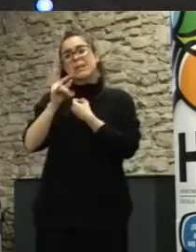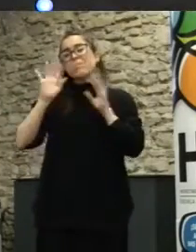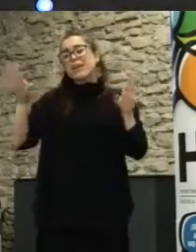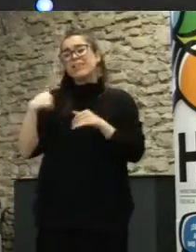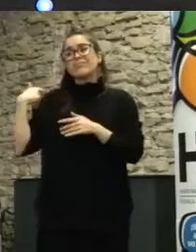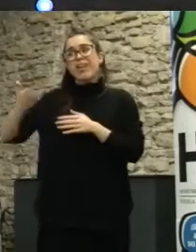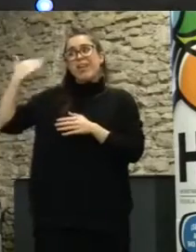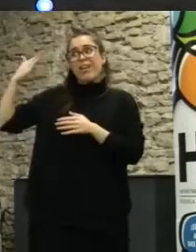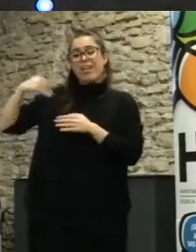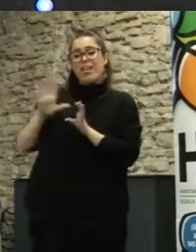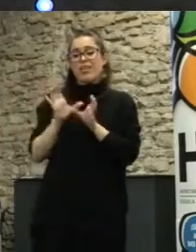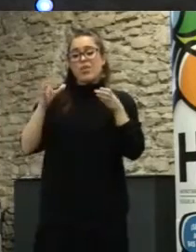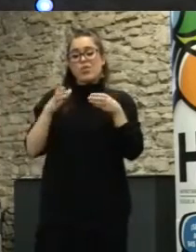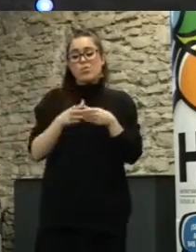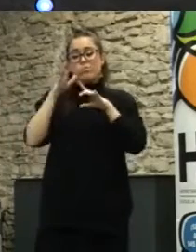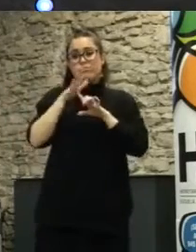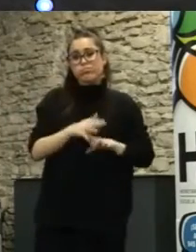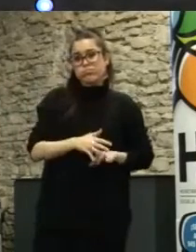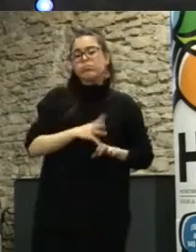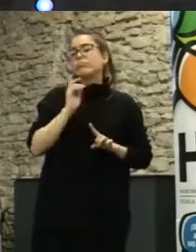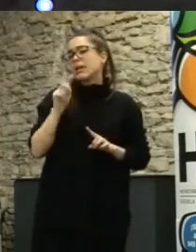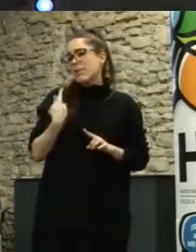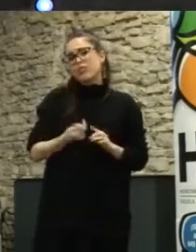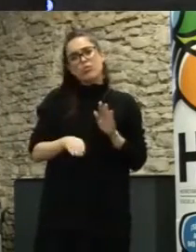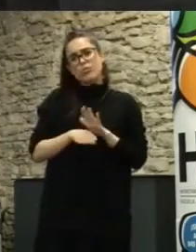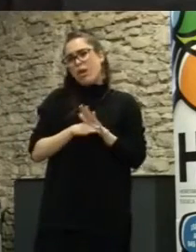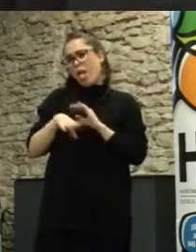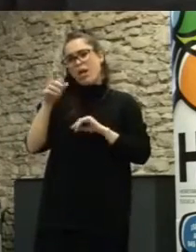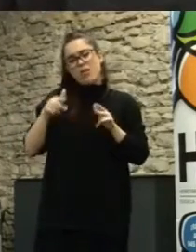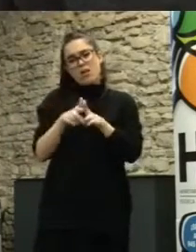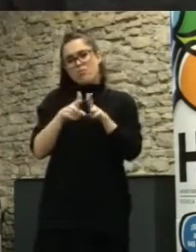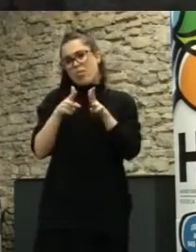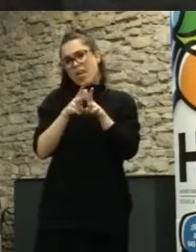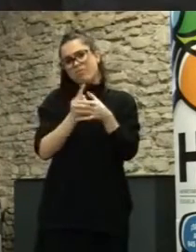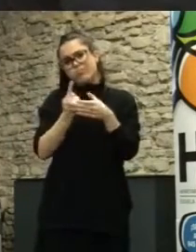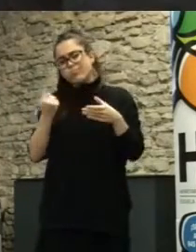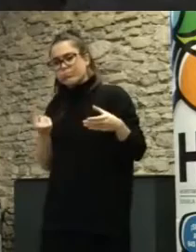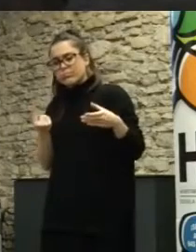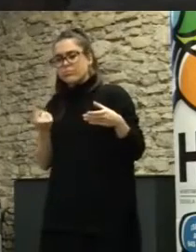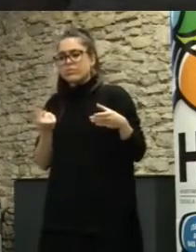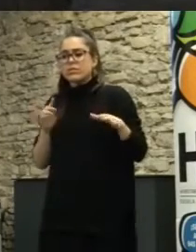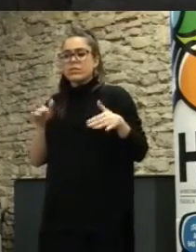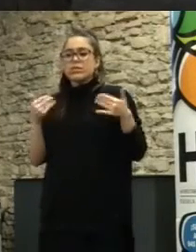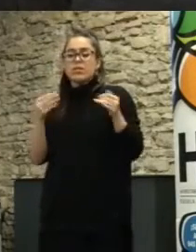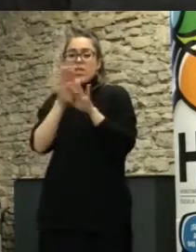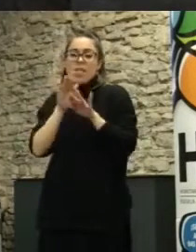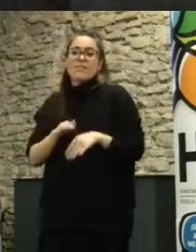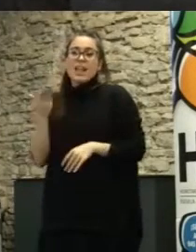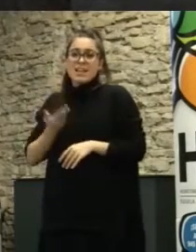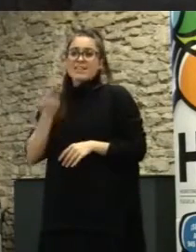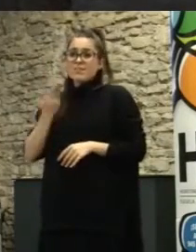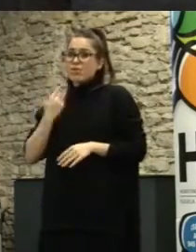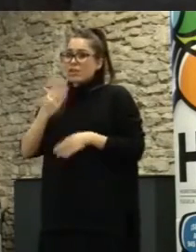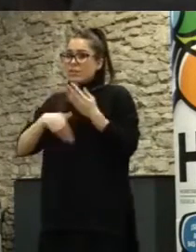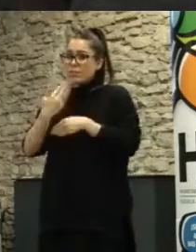sociedad siguen sin participar. Es decir, no ha servido para llegar a unos colectivos que precisamente son los más importantes en